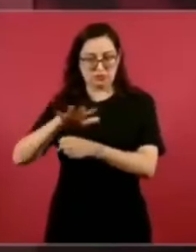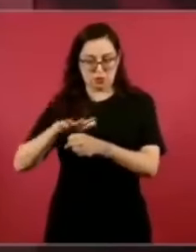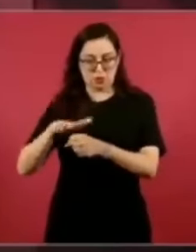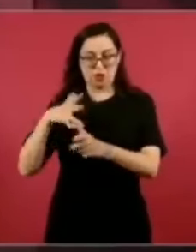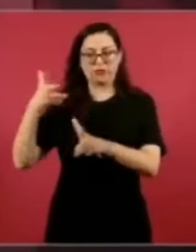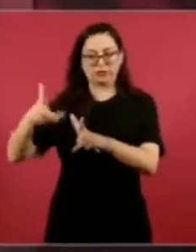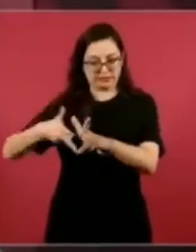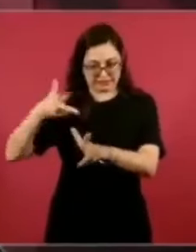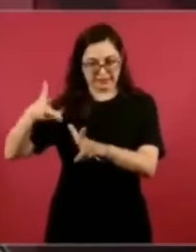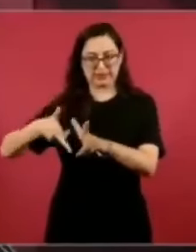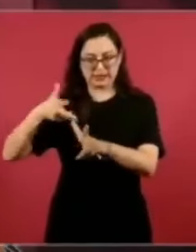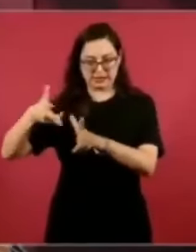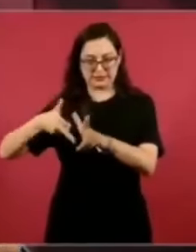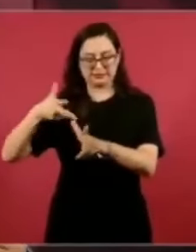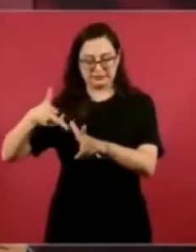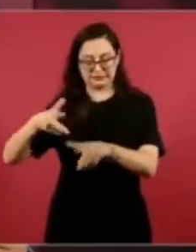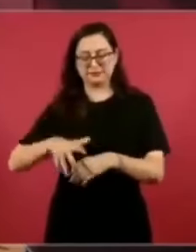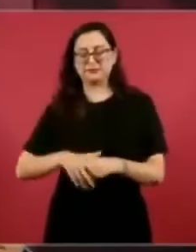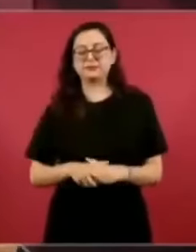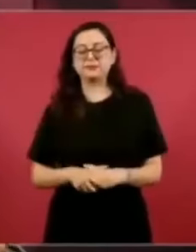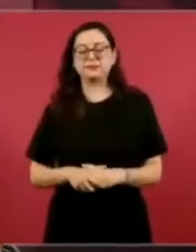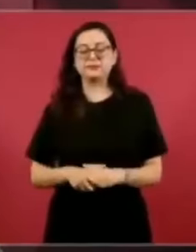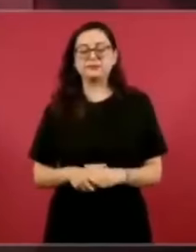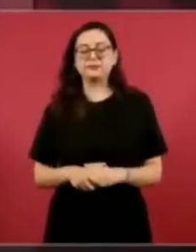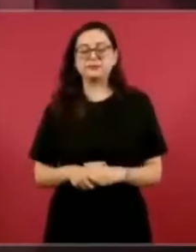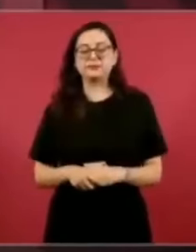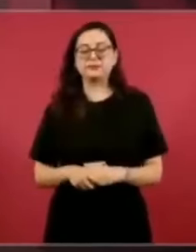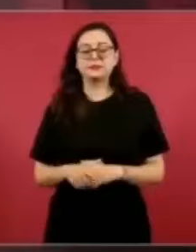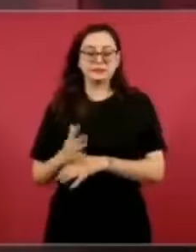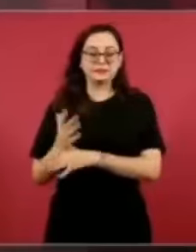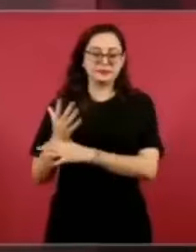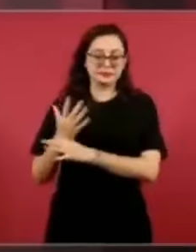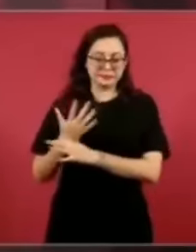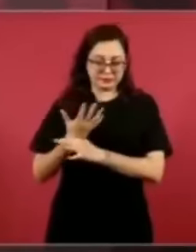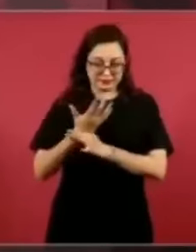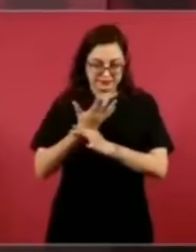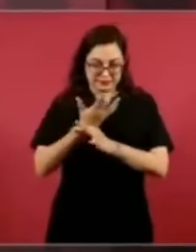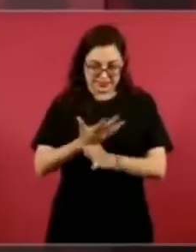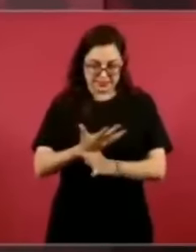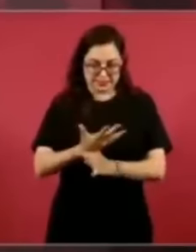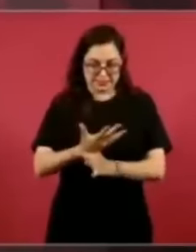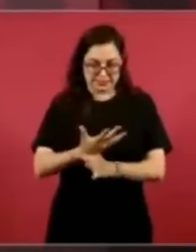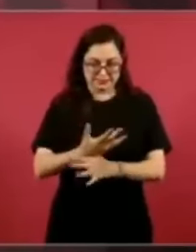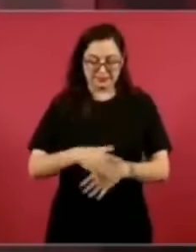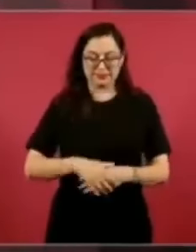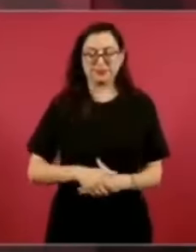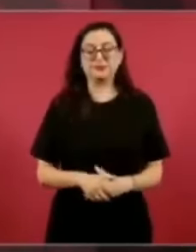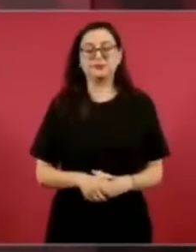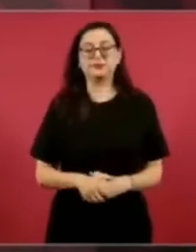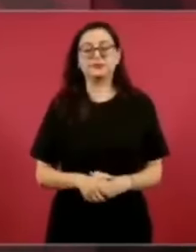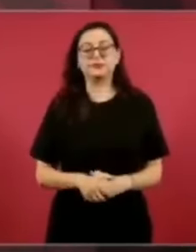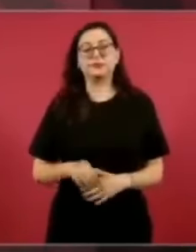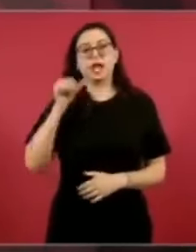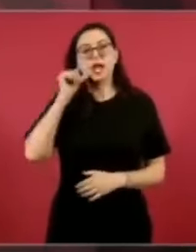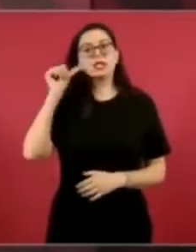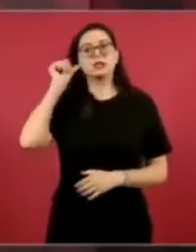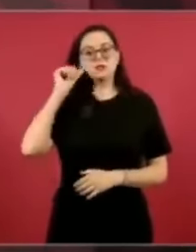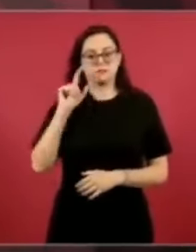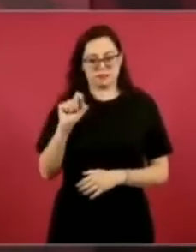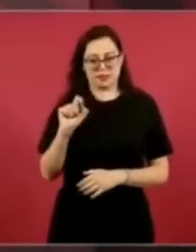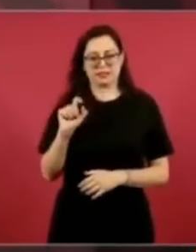Les voy a leer la nota que me entregaron ayer, ayer fue 20, ¿verdad?, sí,